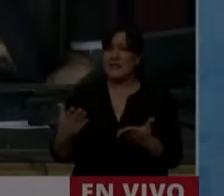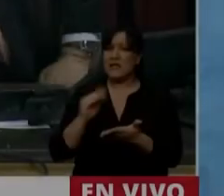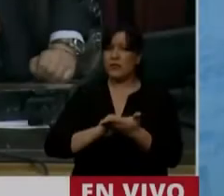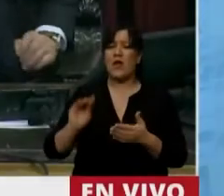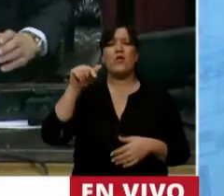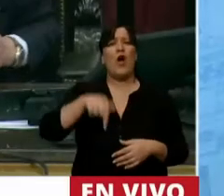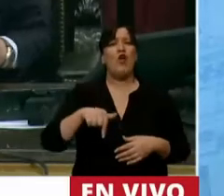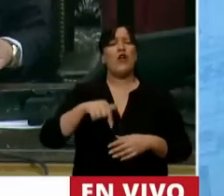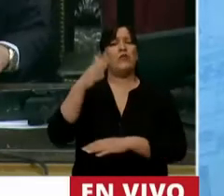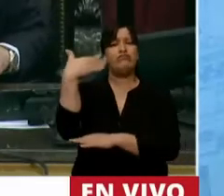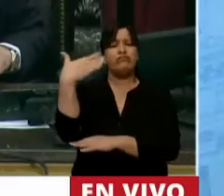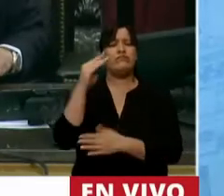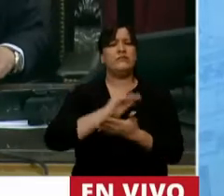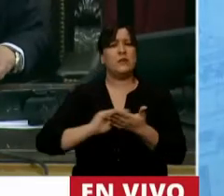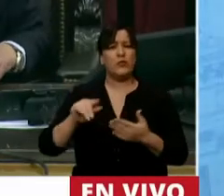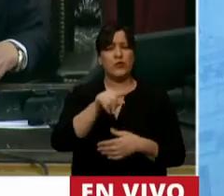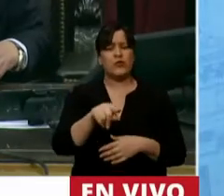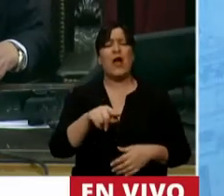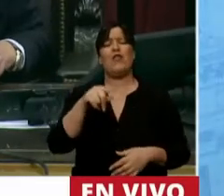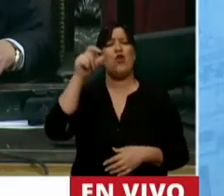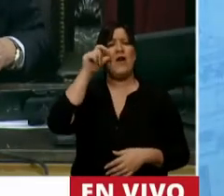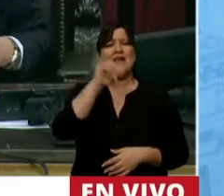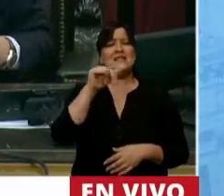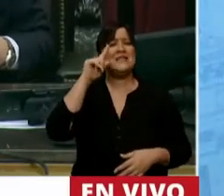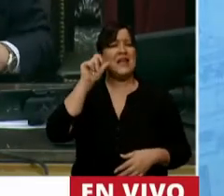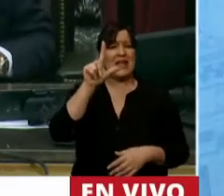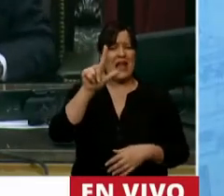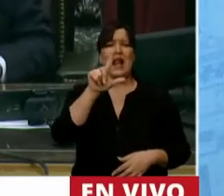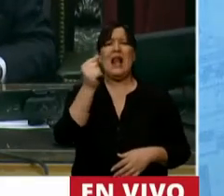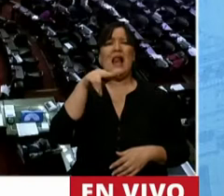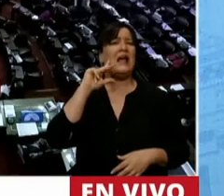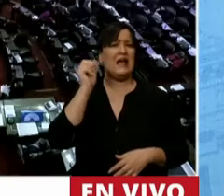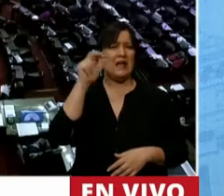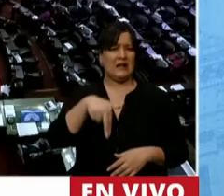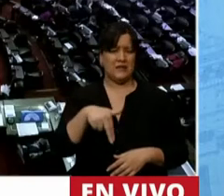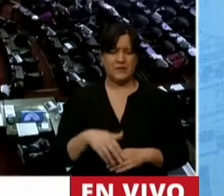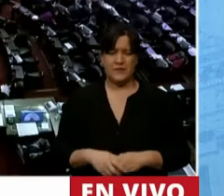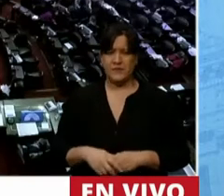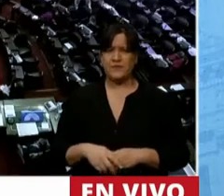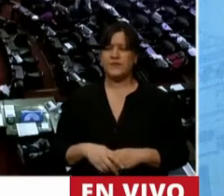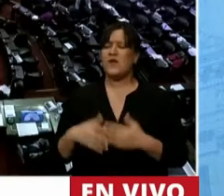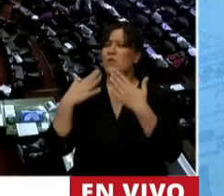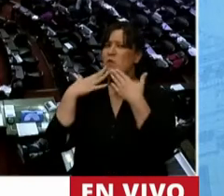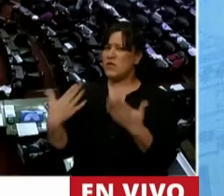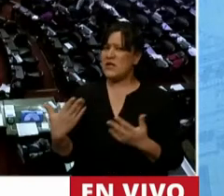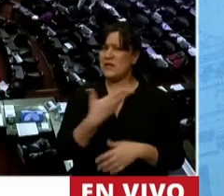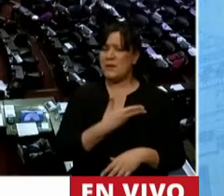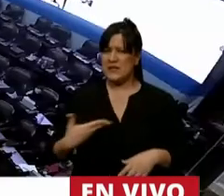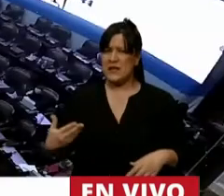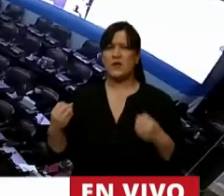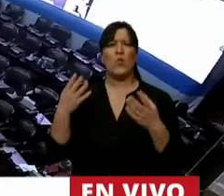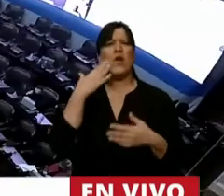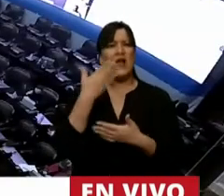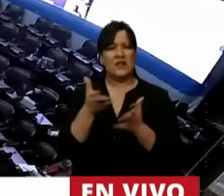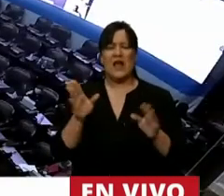Tiene la palabra el diputado Ezequiel Fernández Langan. Muchas gracias, Presidente. Buenas tardes,